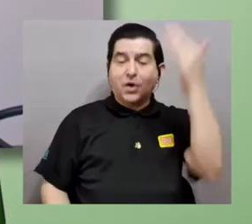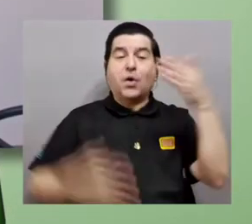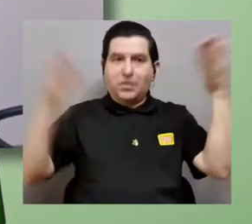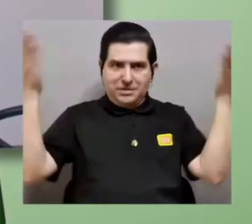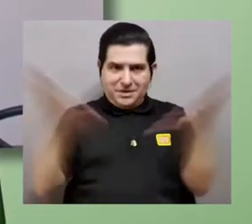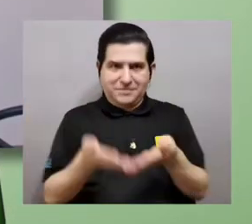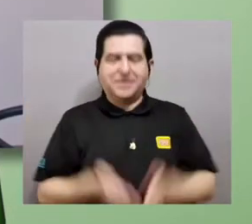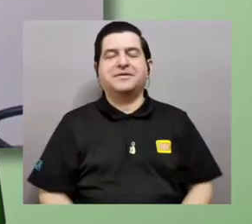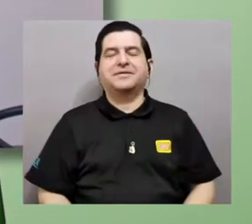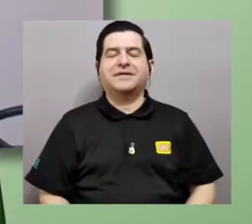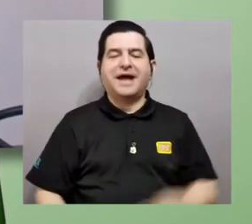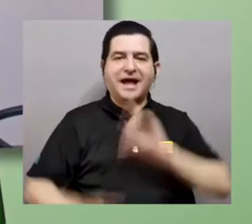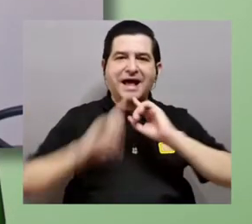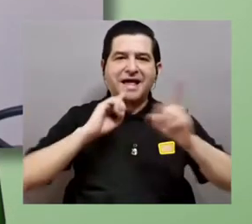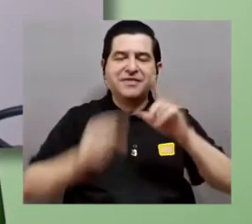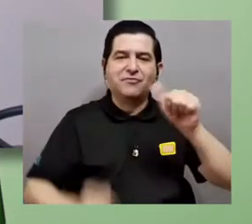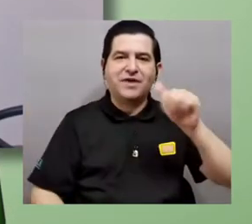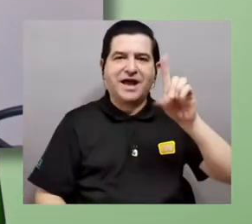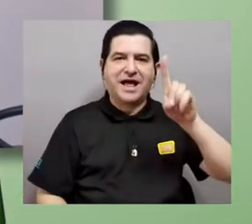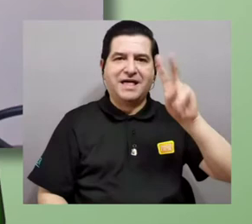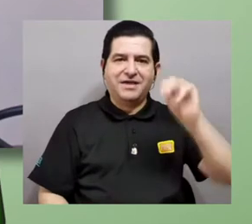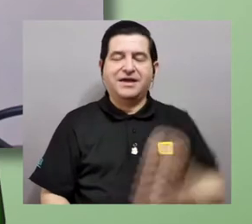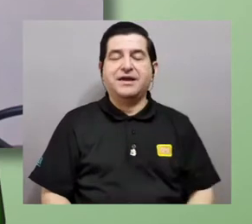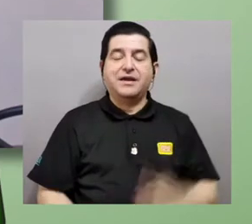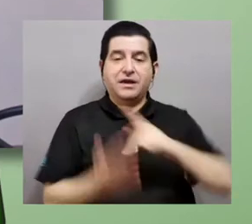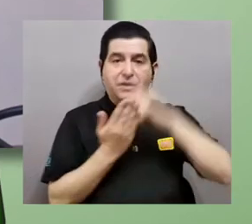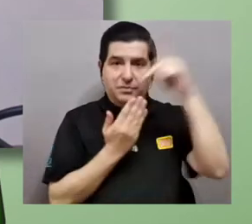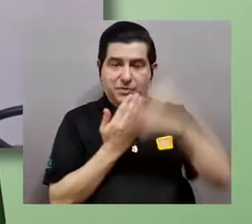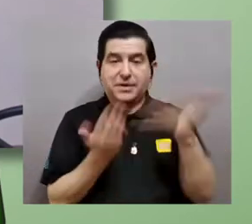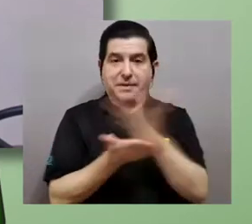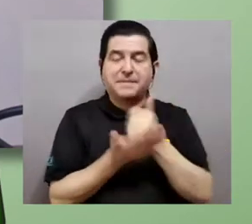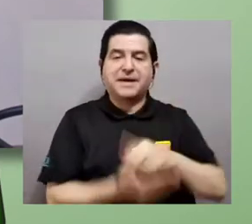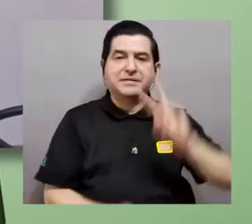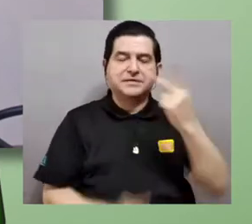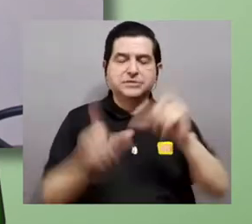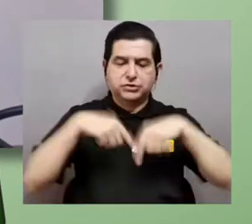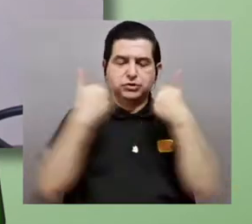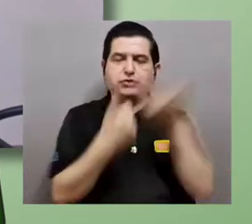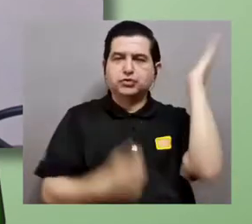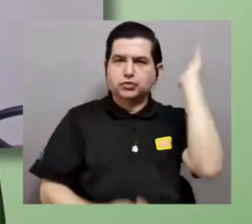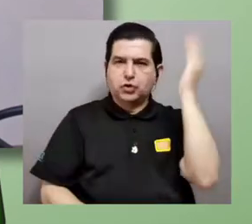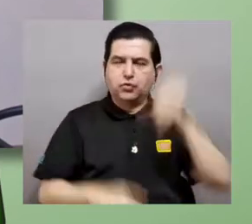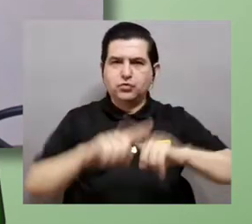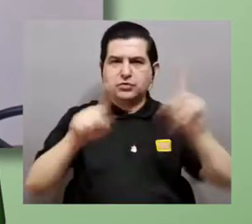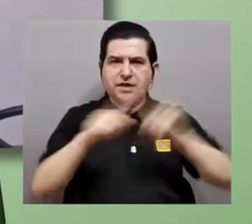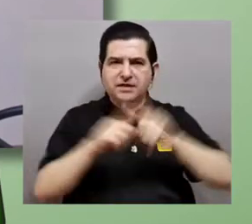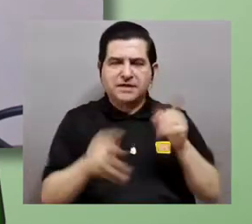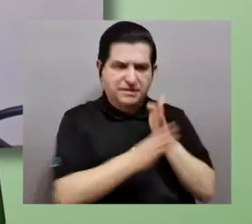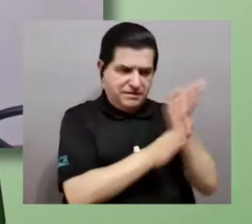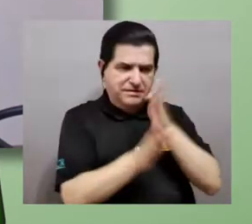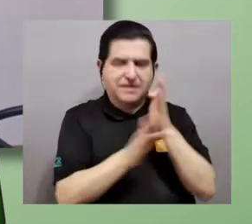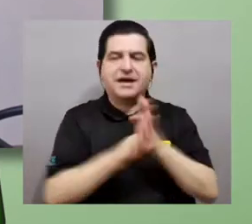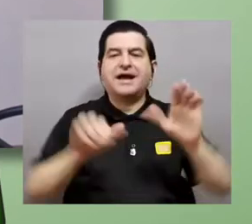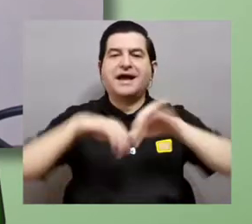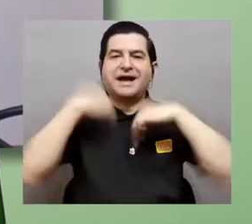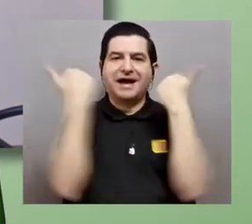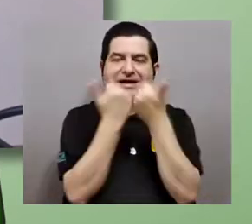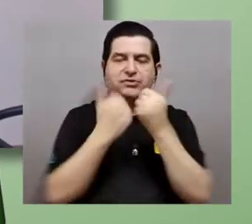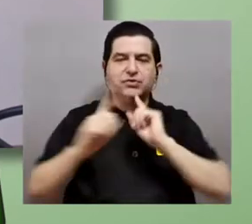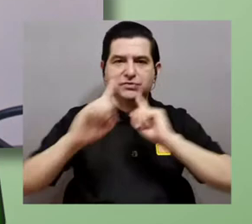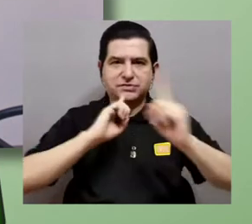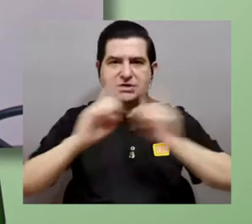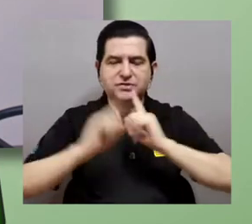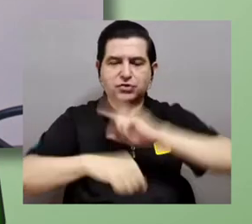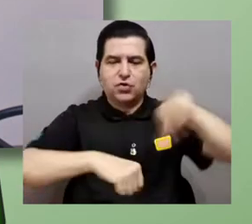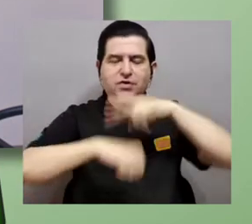Hola, bienvenido y bienvenida a Divulga ADN, un programa parte del segundo ciclo de conferencias interdisciplinarias de la Asociación